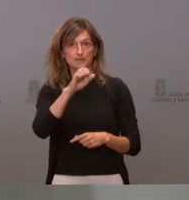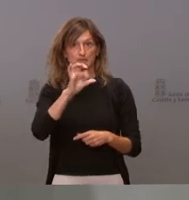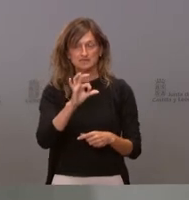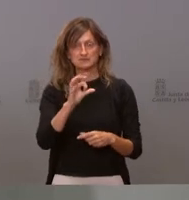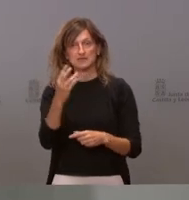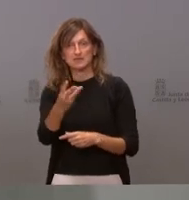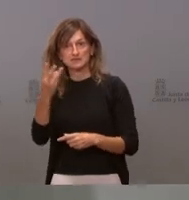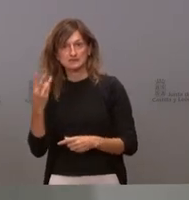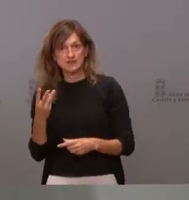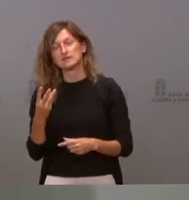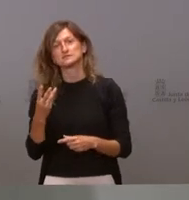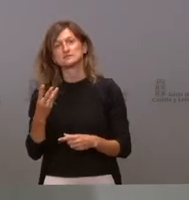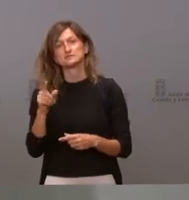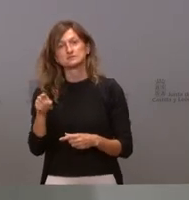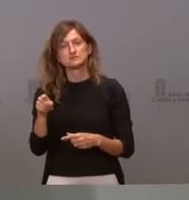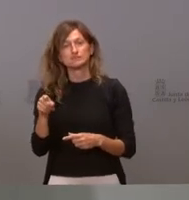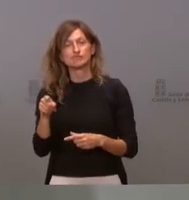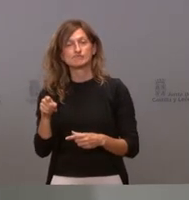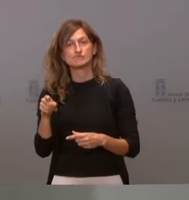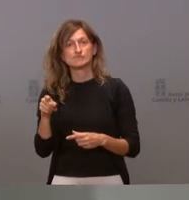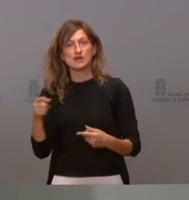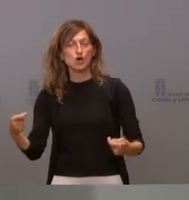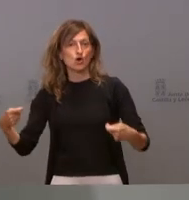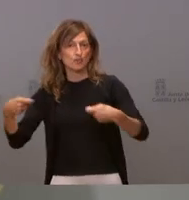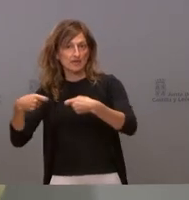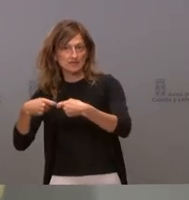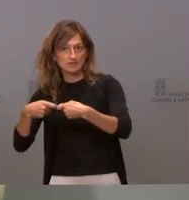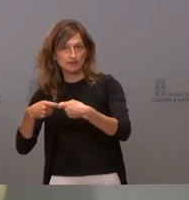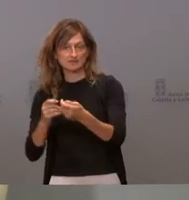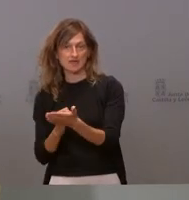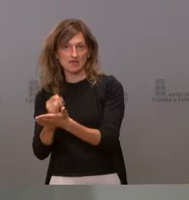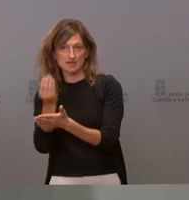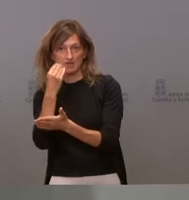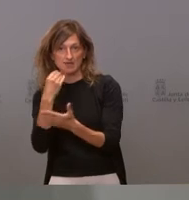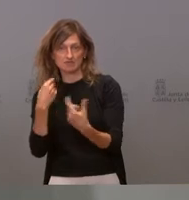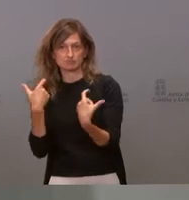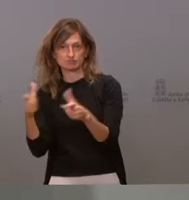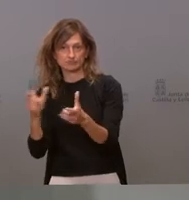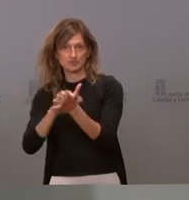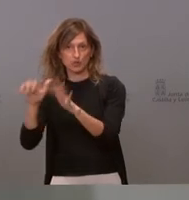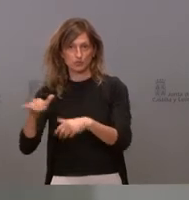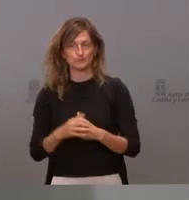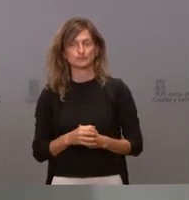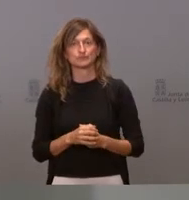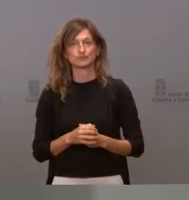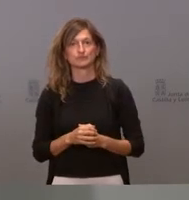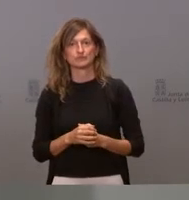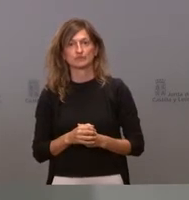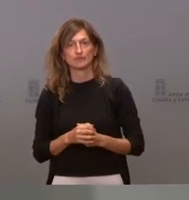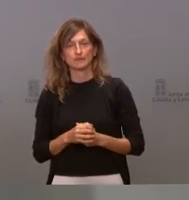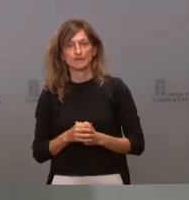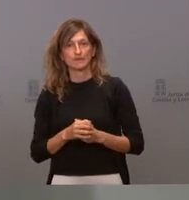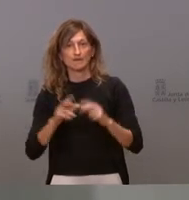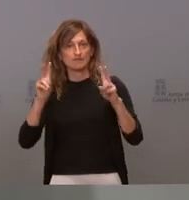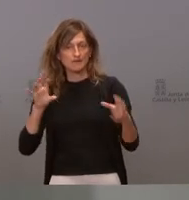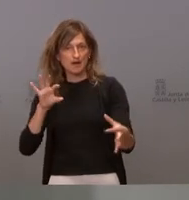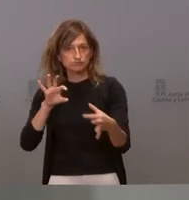empresas beneficiarias son cooperativas agroalimentarias de nuestra comunidad, economía social y muy